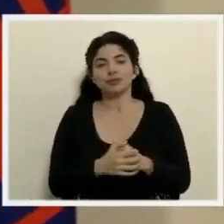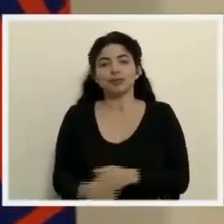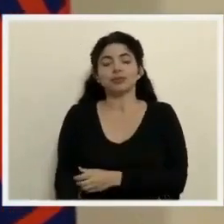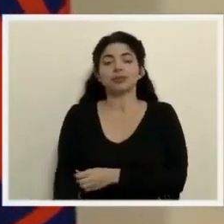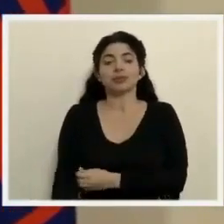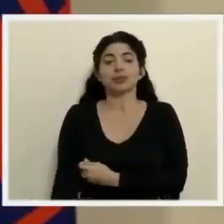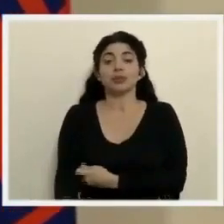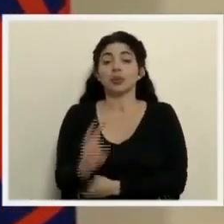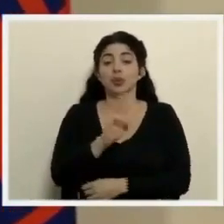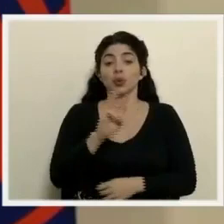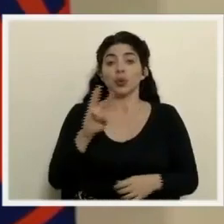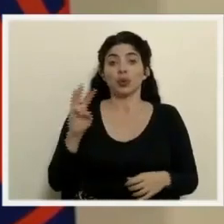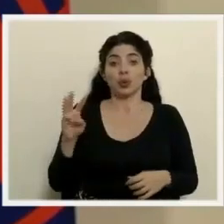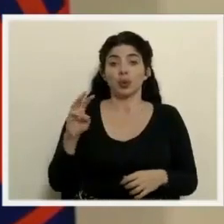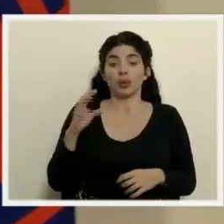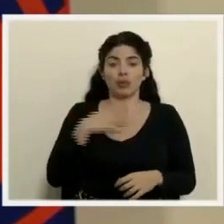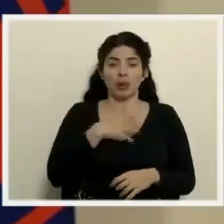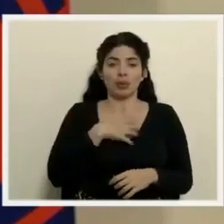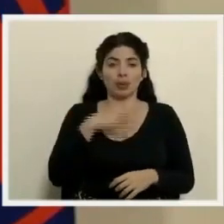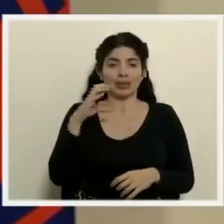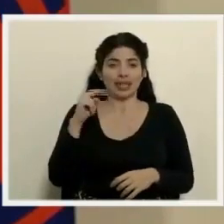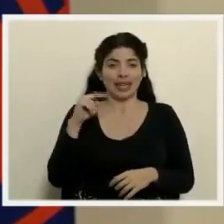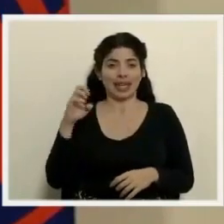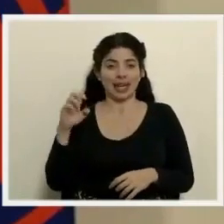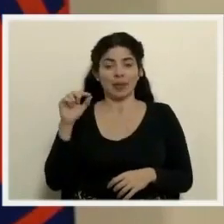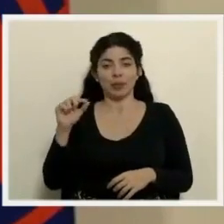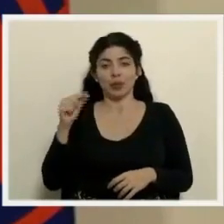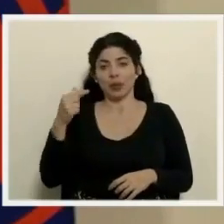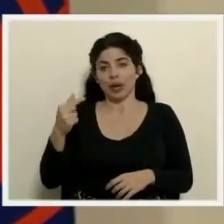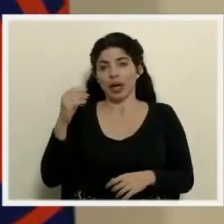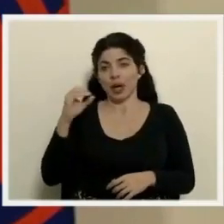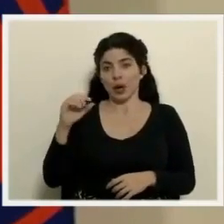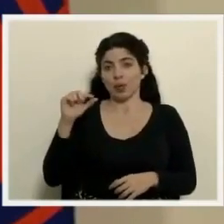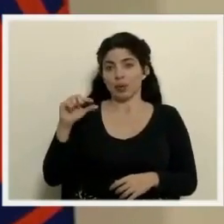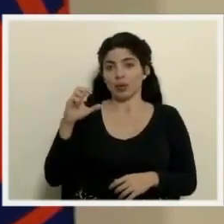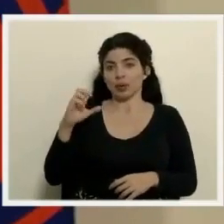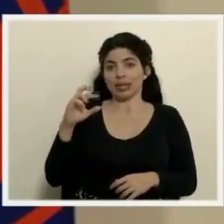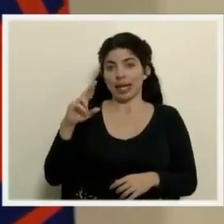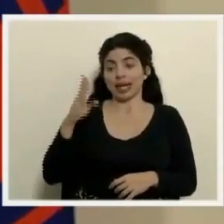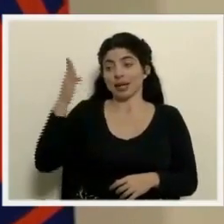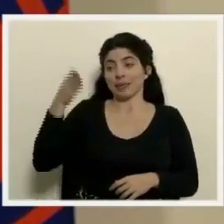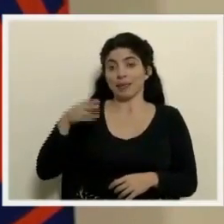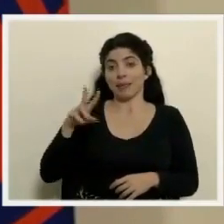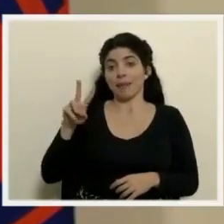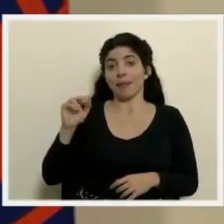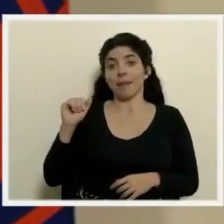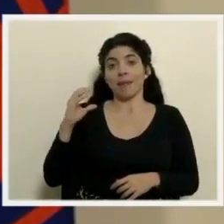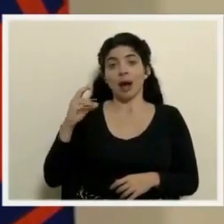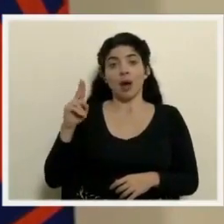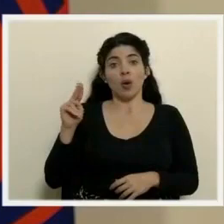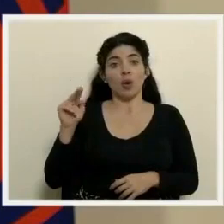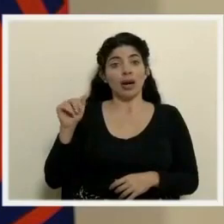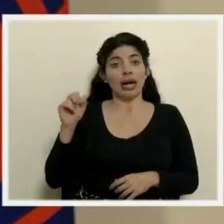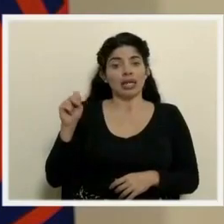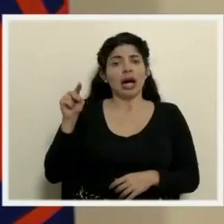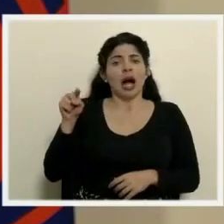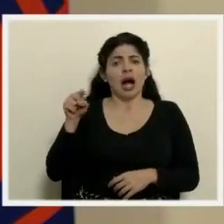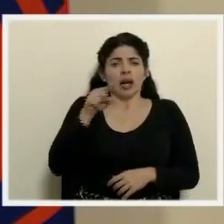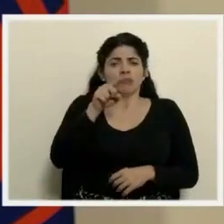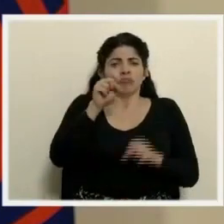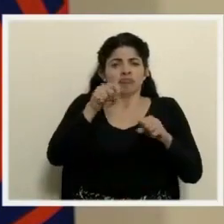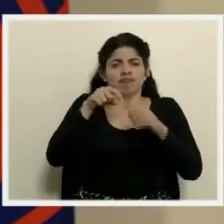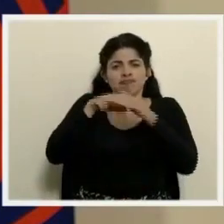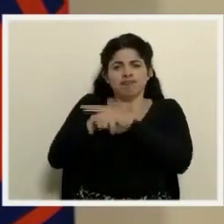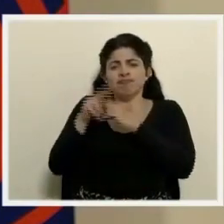en la página web de la CNE, cne.go.cr vacunas, pueden accesar